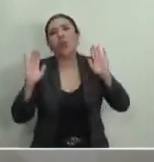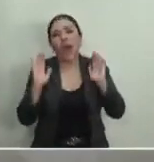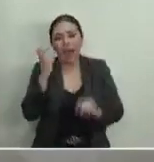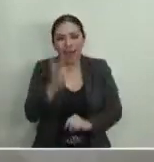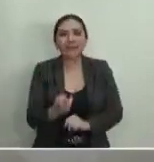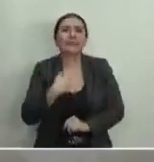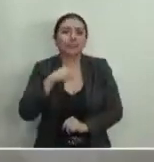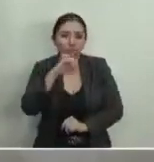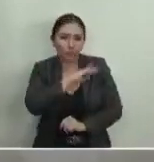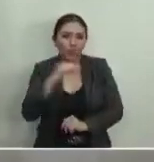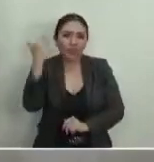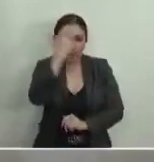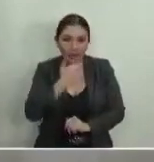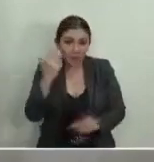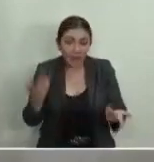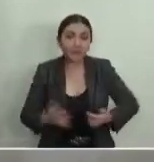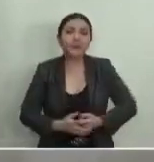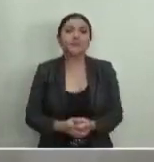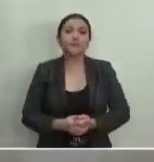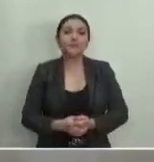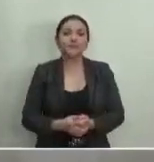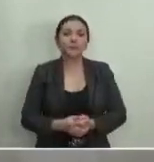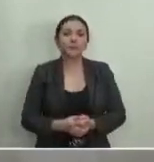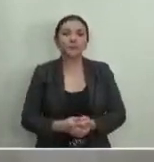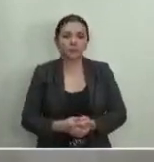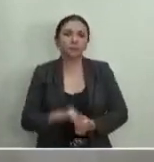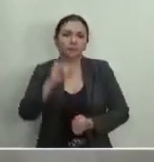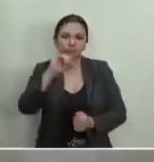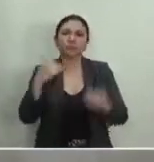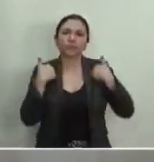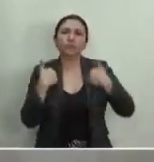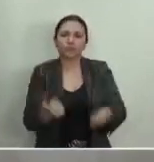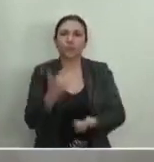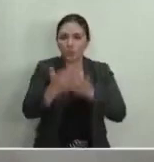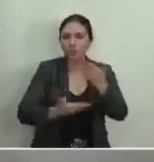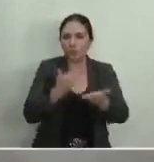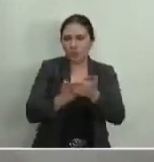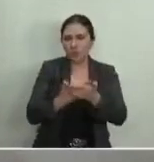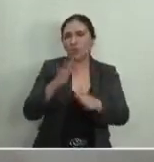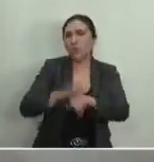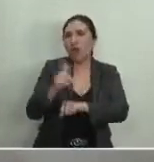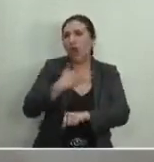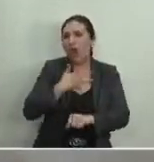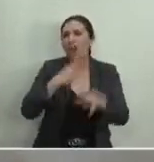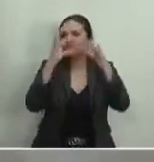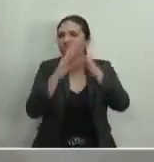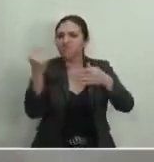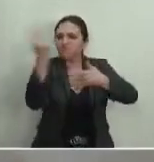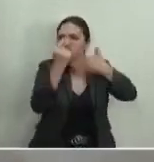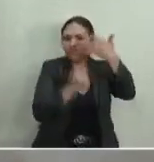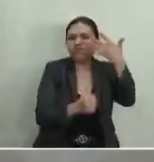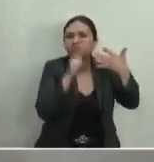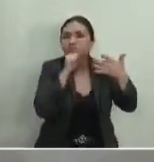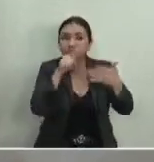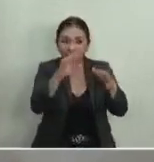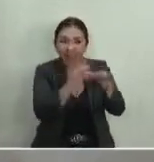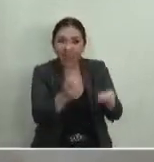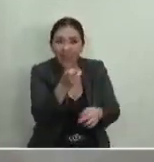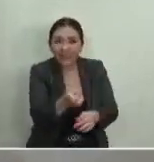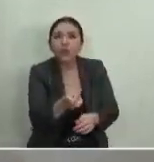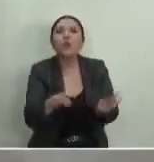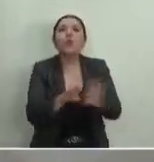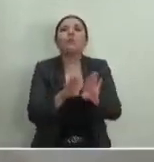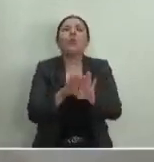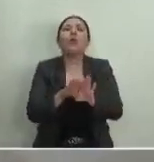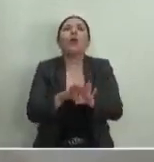determine el Tribunal Electoral. Entiendo muy bien la propuesta porque incluso se hacen argumentos y se acaba de decir en la cuenta en términos